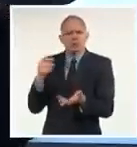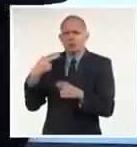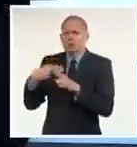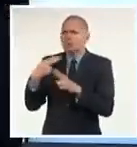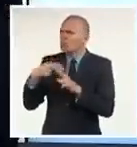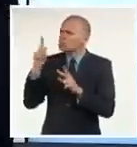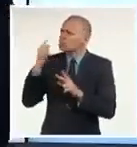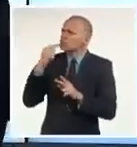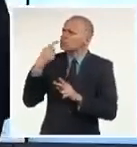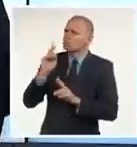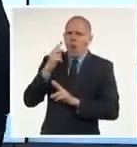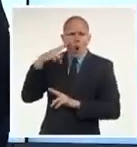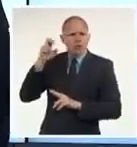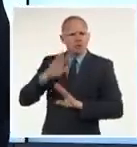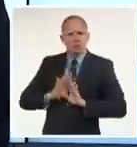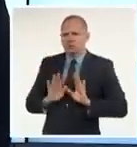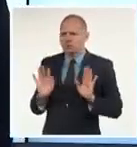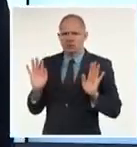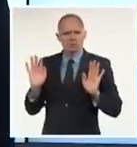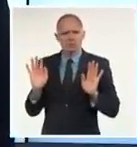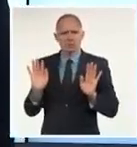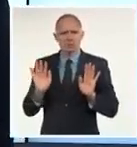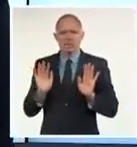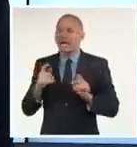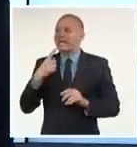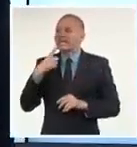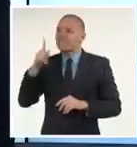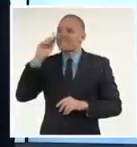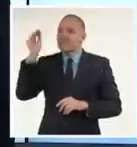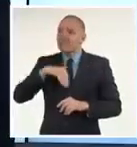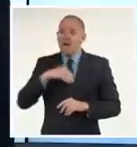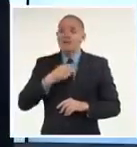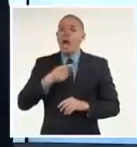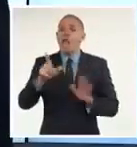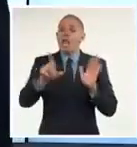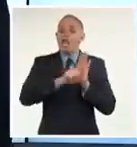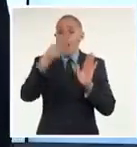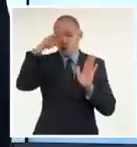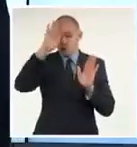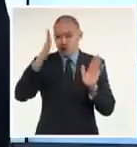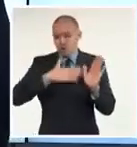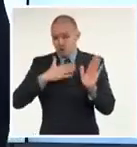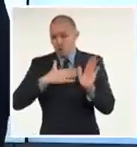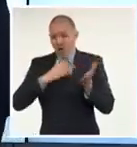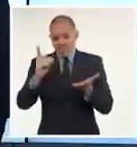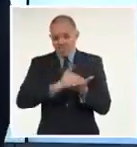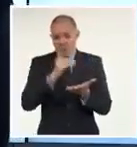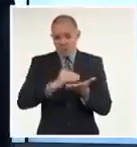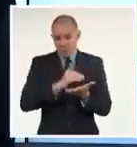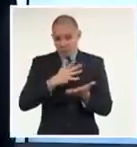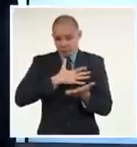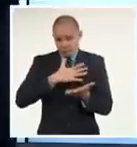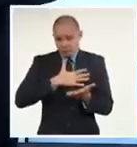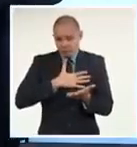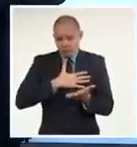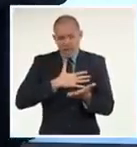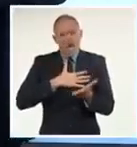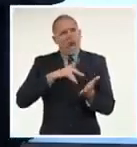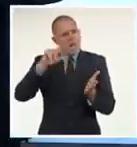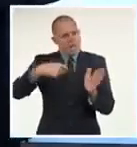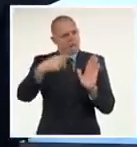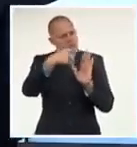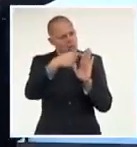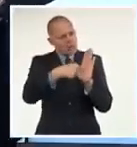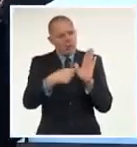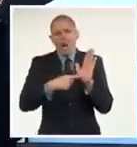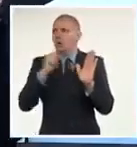momento. El fondo buitre violó la ley cubana en materia de deuda soberana y las formalidades requeridas